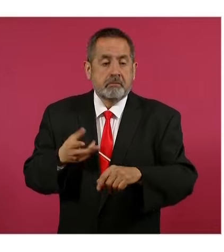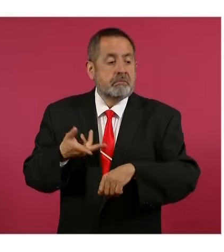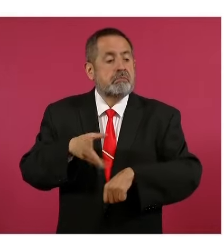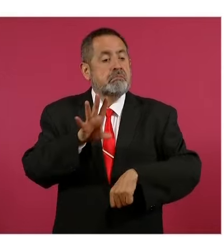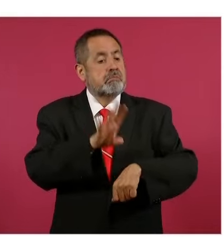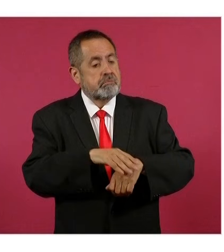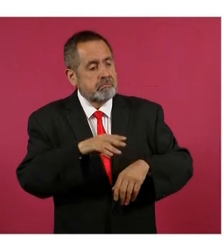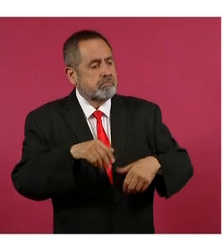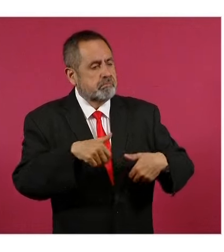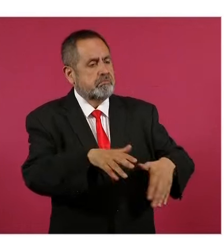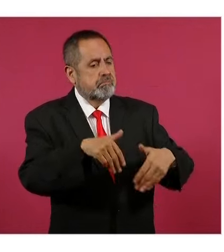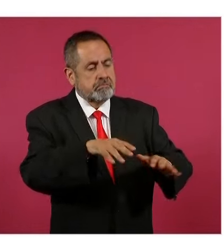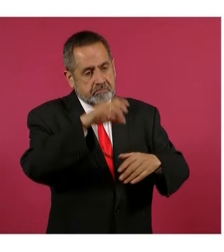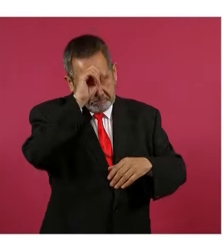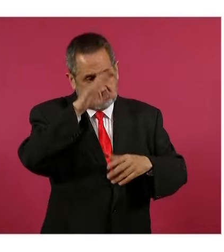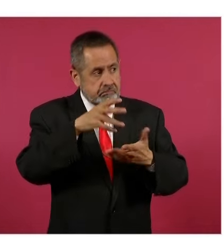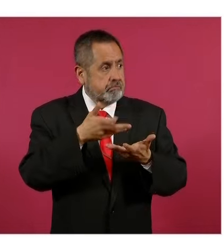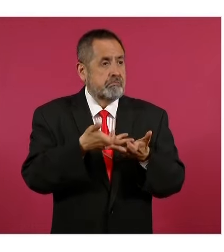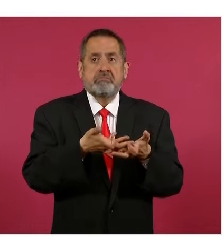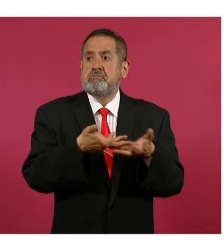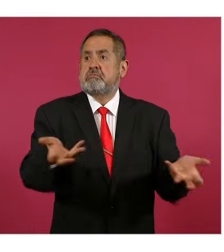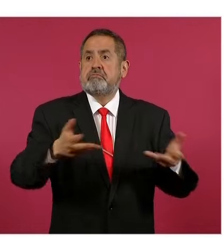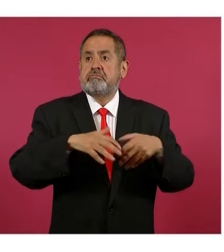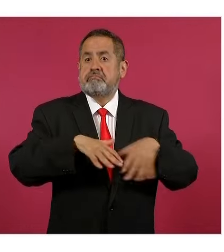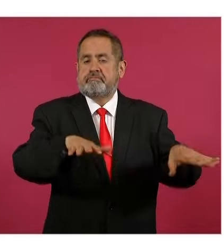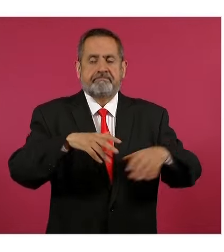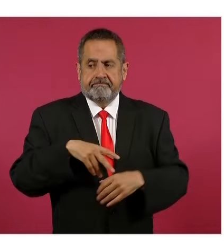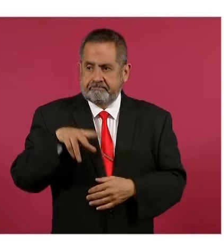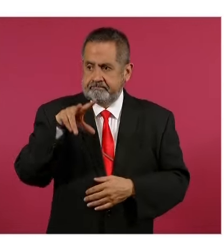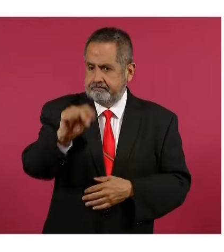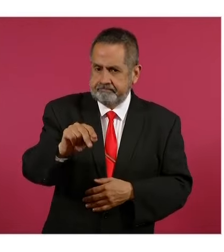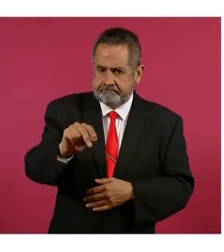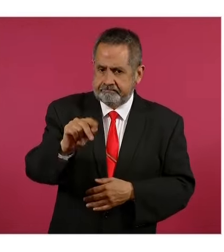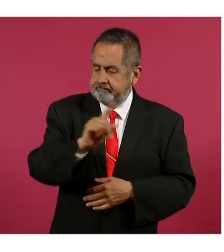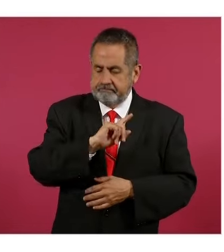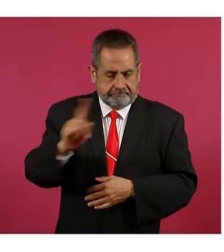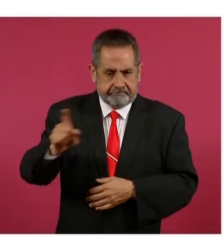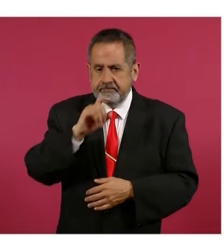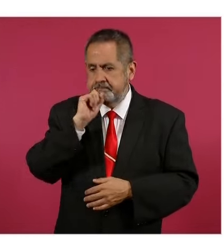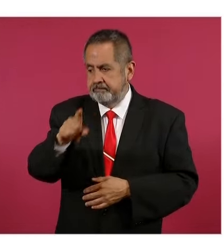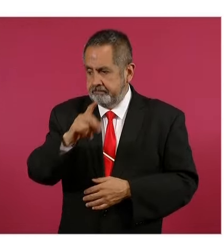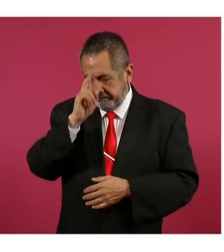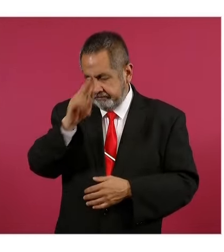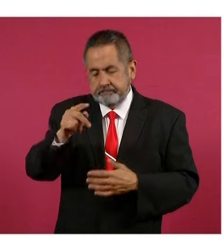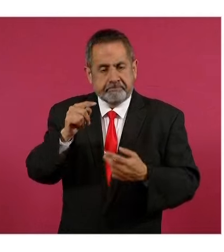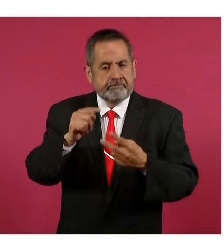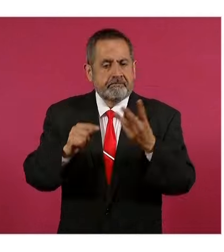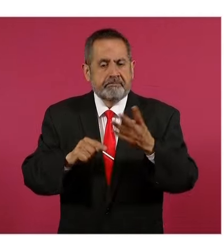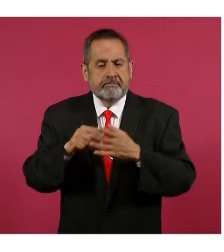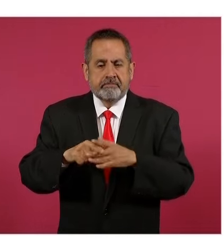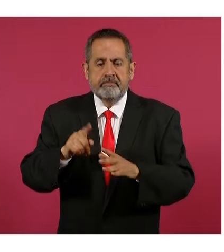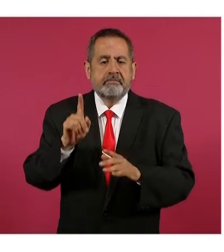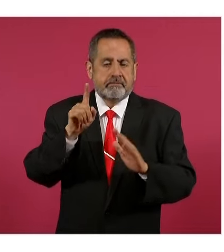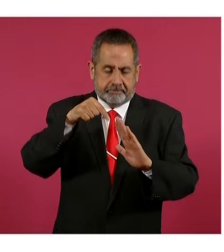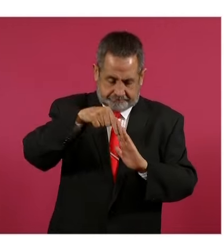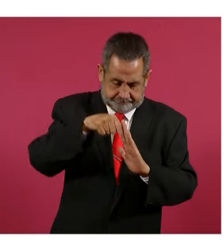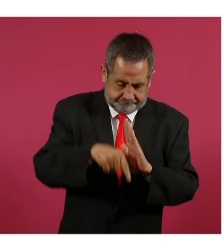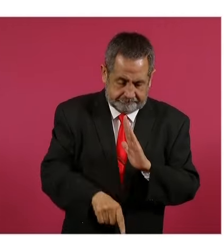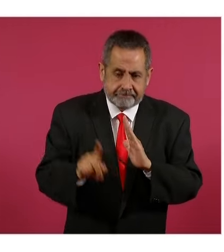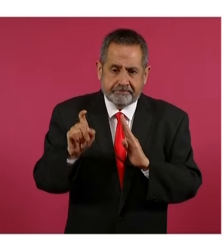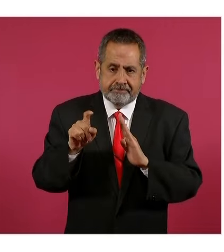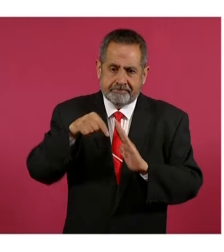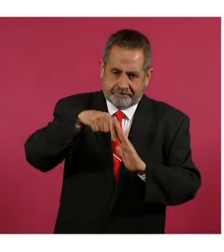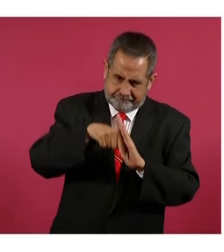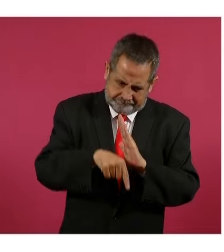para la minería a cielo abierto, así como la prohibición expresa del llamado fracking o